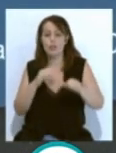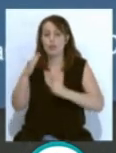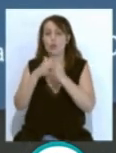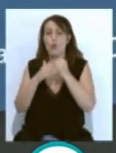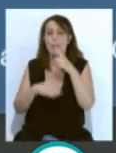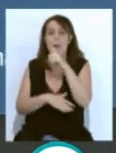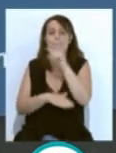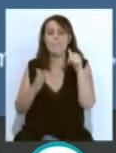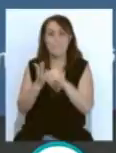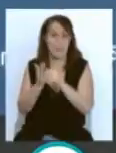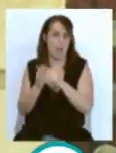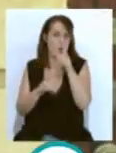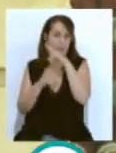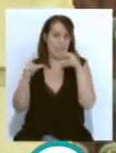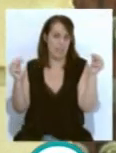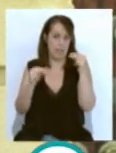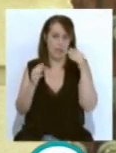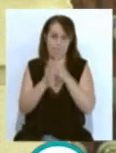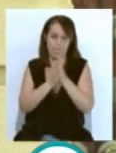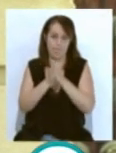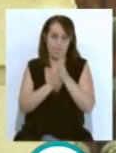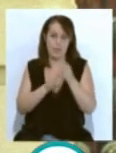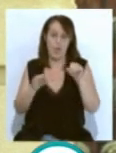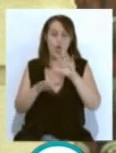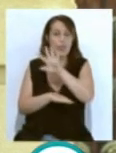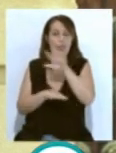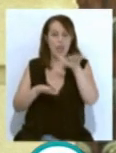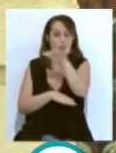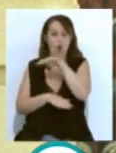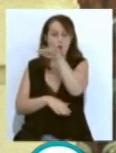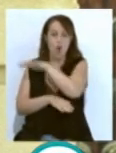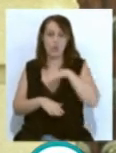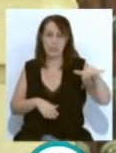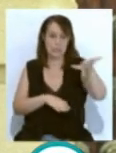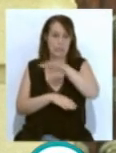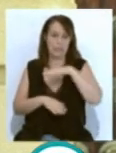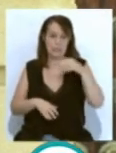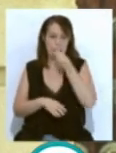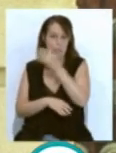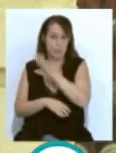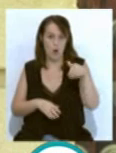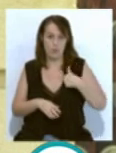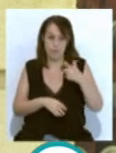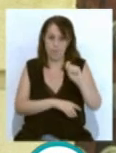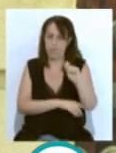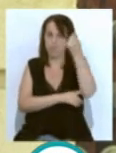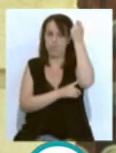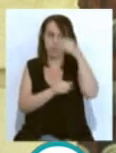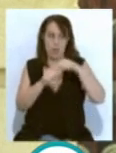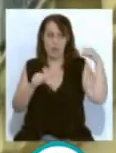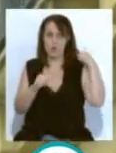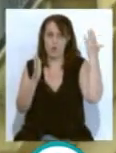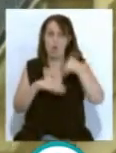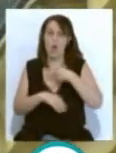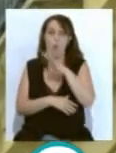universidades con mayor potencialidad de los cinco continentes, consiguiendo de este modo un hito sin precedentes dentro de los 40